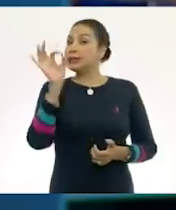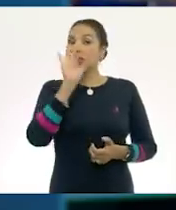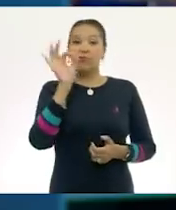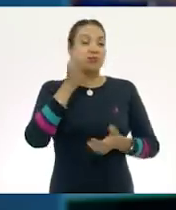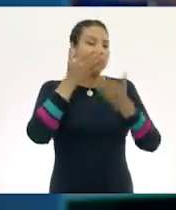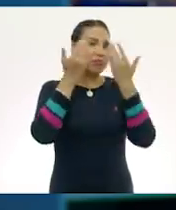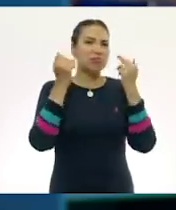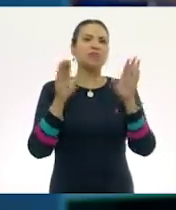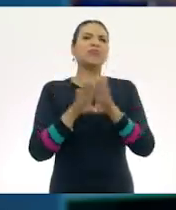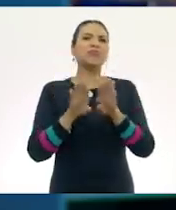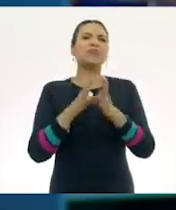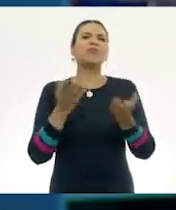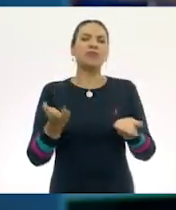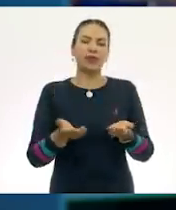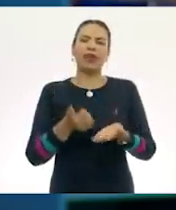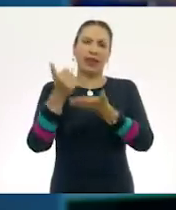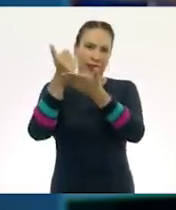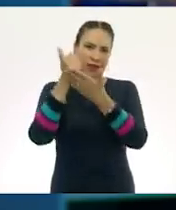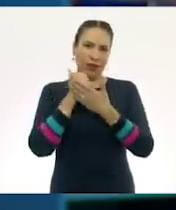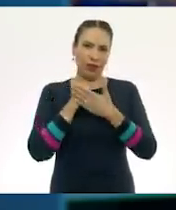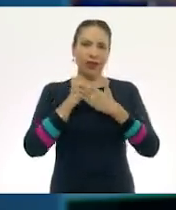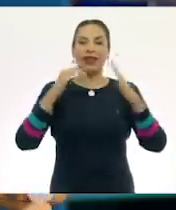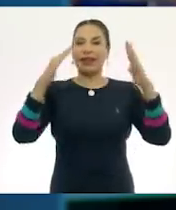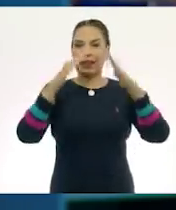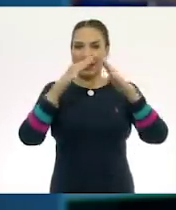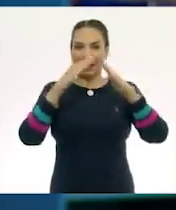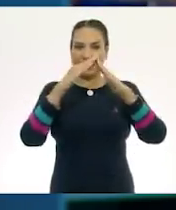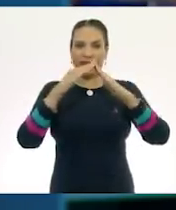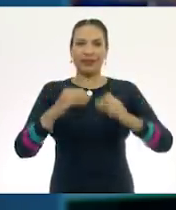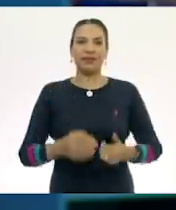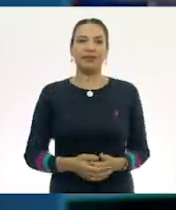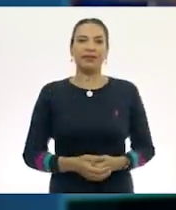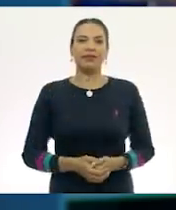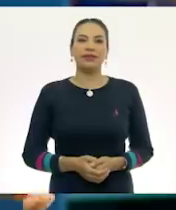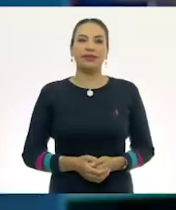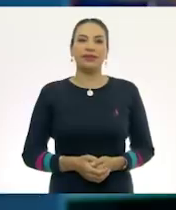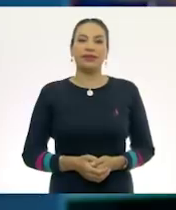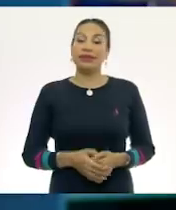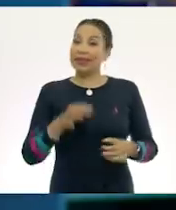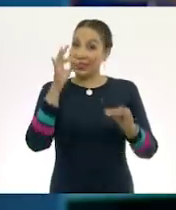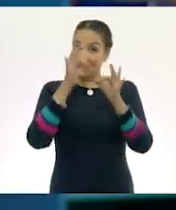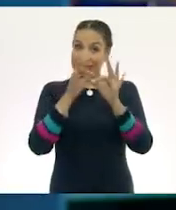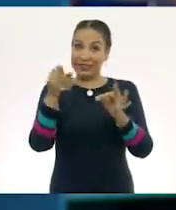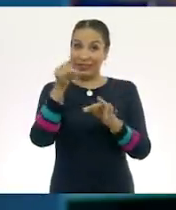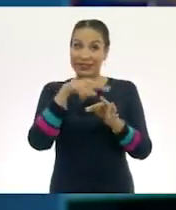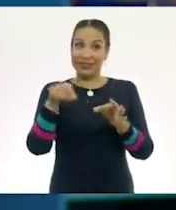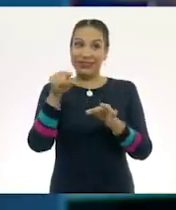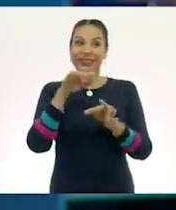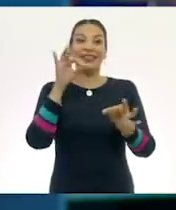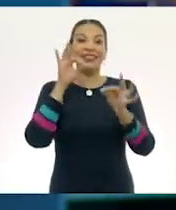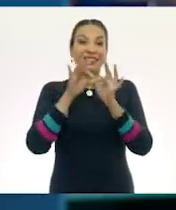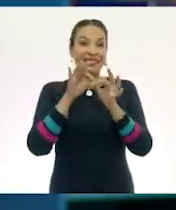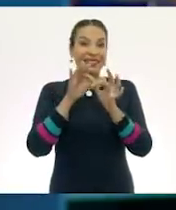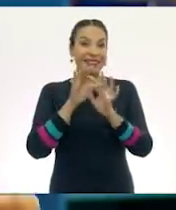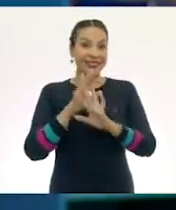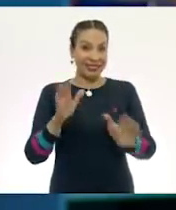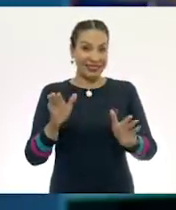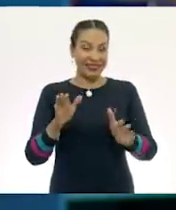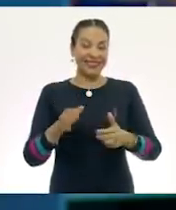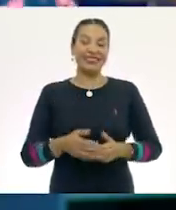no sabes cómo hacerlo, pida ayuda en casa. ¿Lista? ¿Listo?